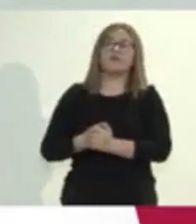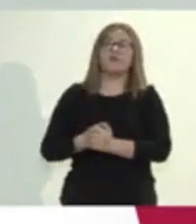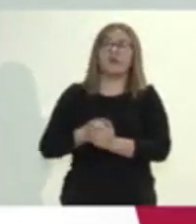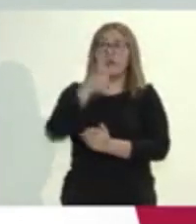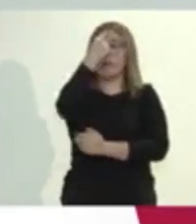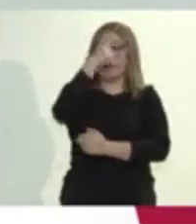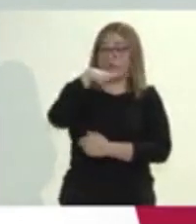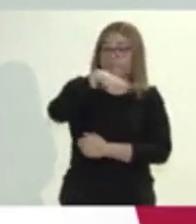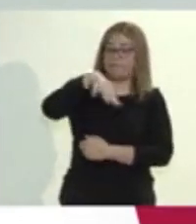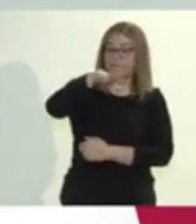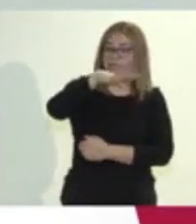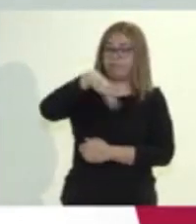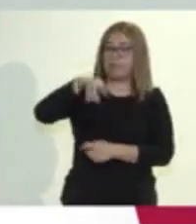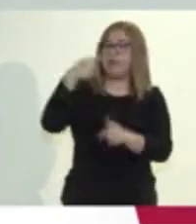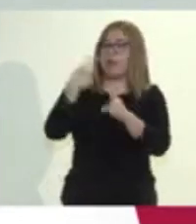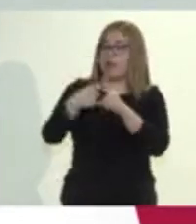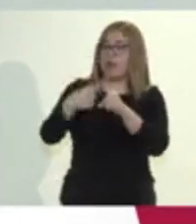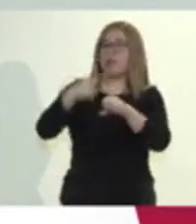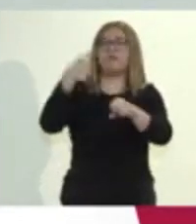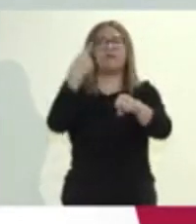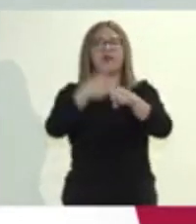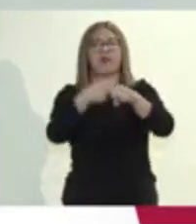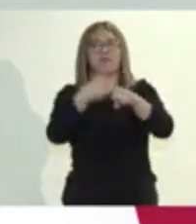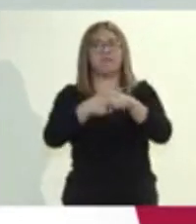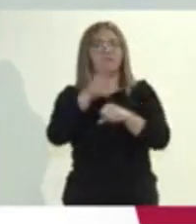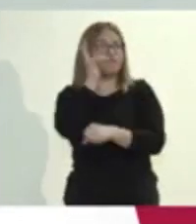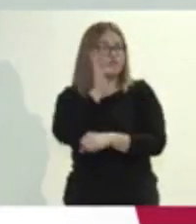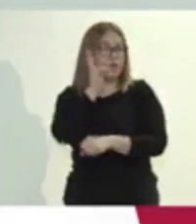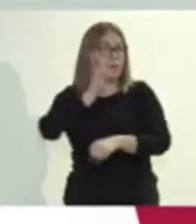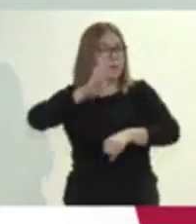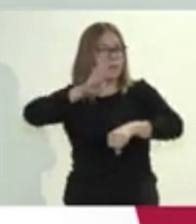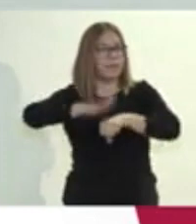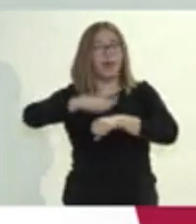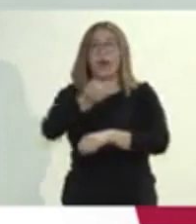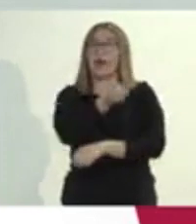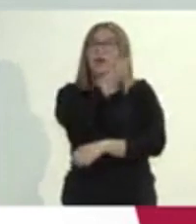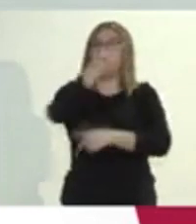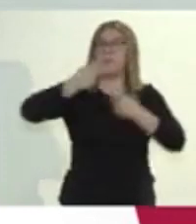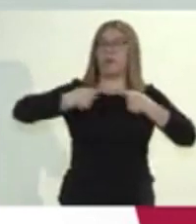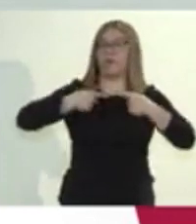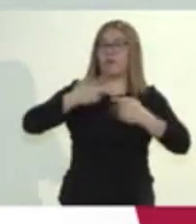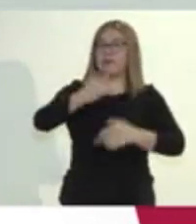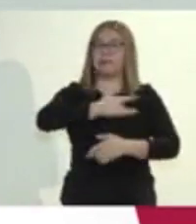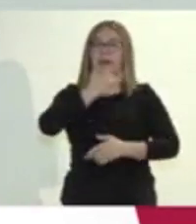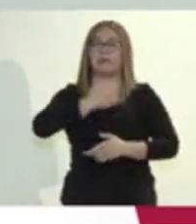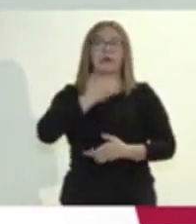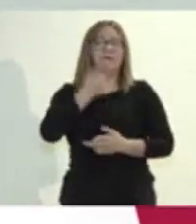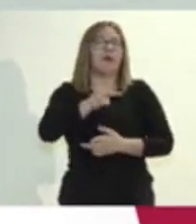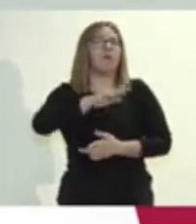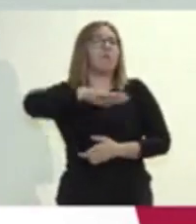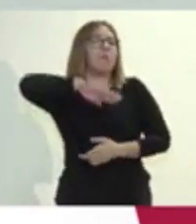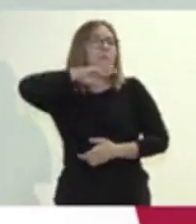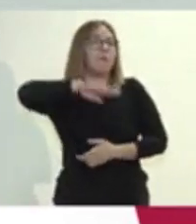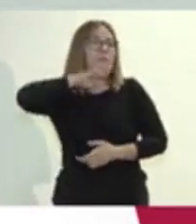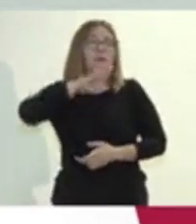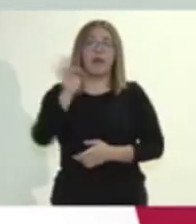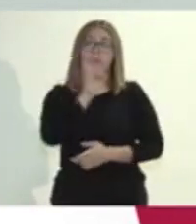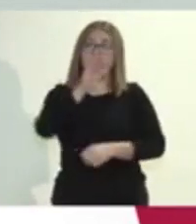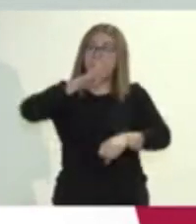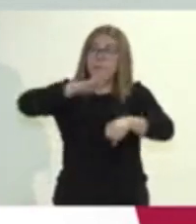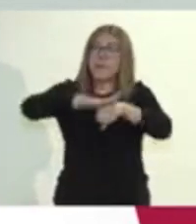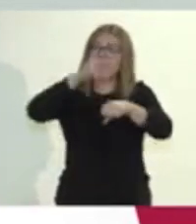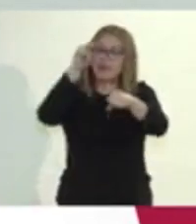búsqueda intencionada de casos. Sabemos que puede haber personas asintomáticas de tal manera que se va a incrementar esta vigilancia